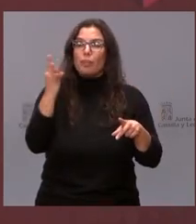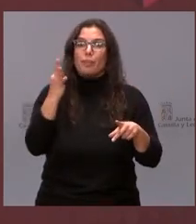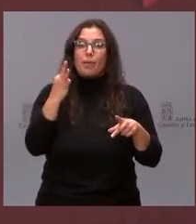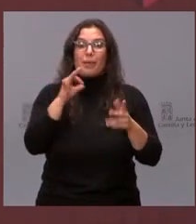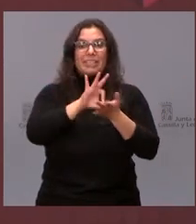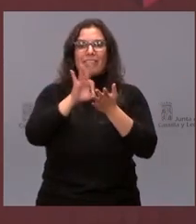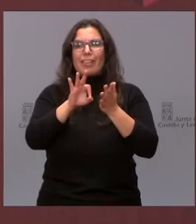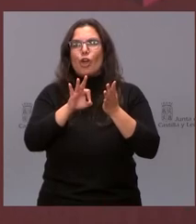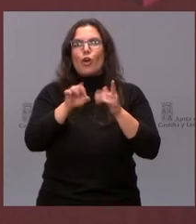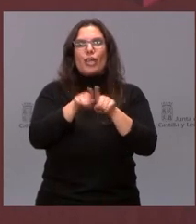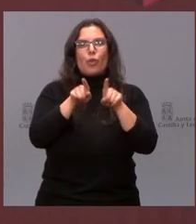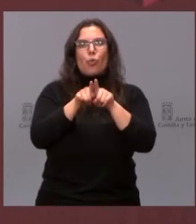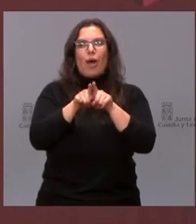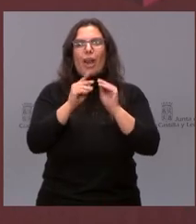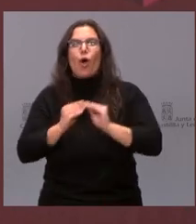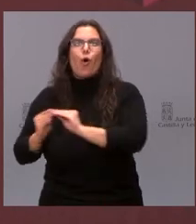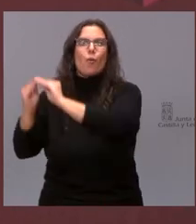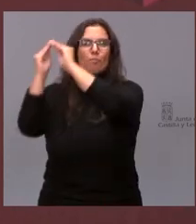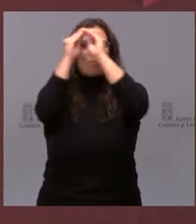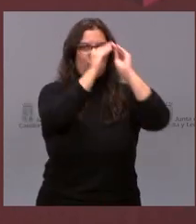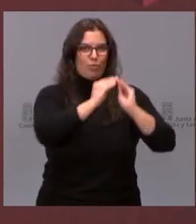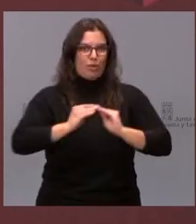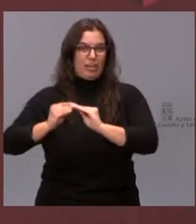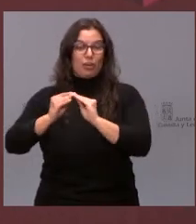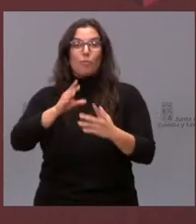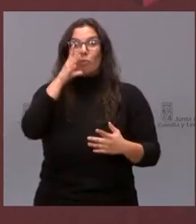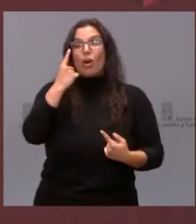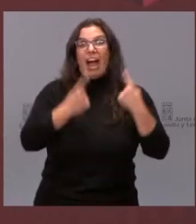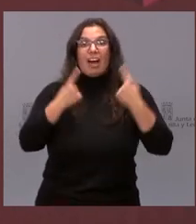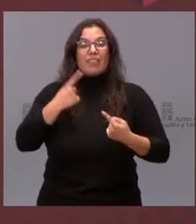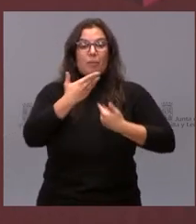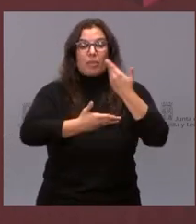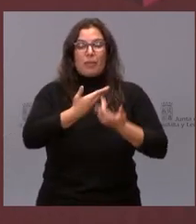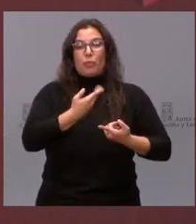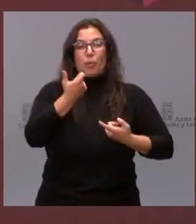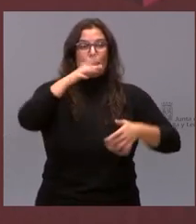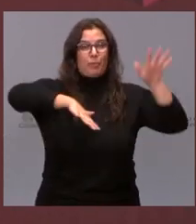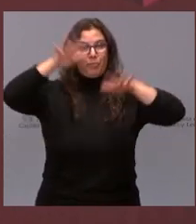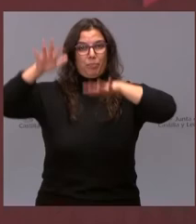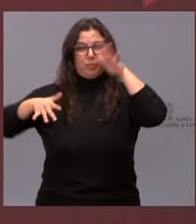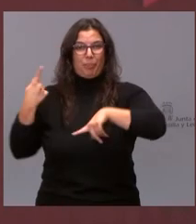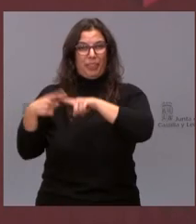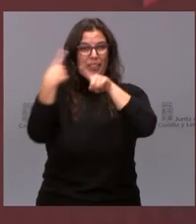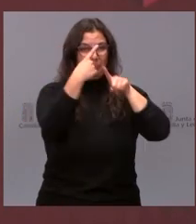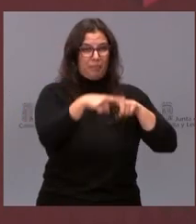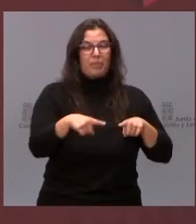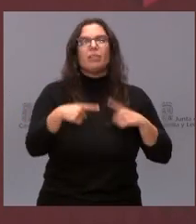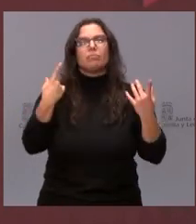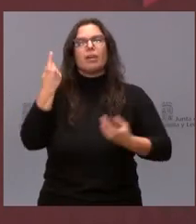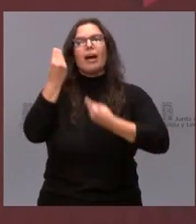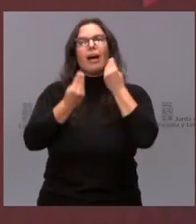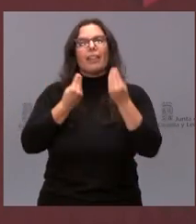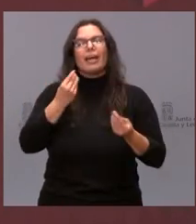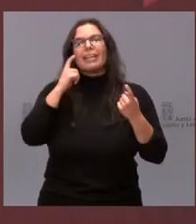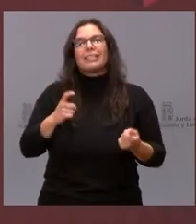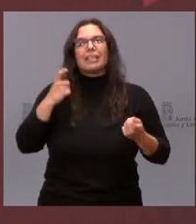servicios, que no siempre se actúa de la misma manera en cada una de las provincias y hay que hacerlo siempre buscando, como digo,